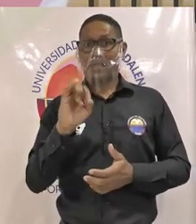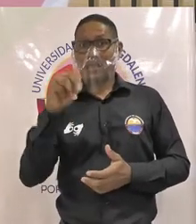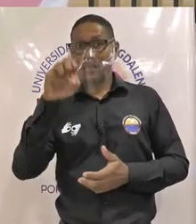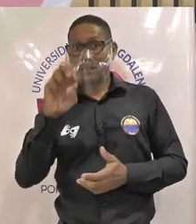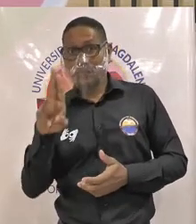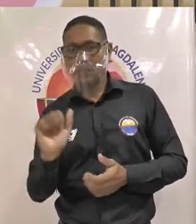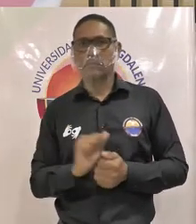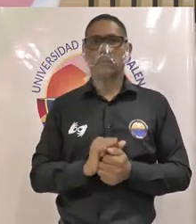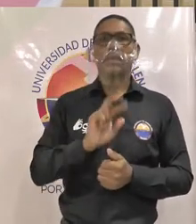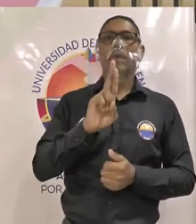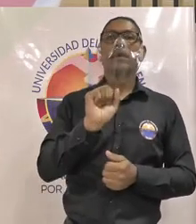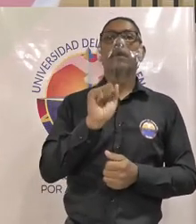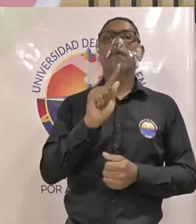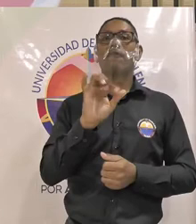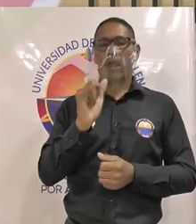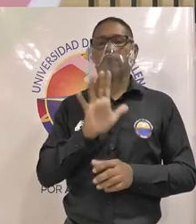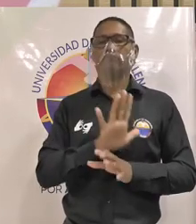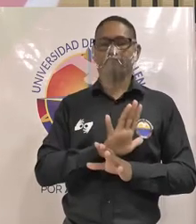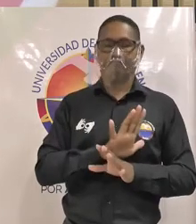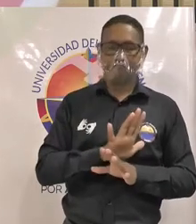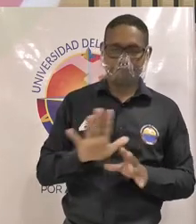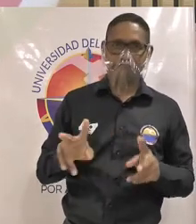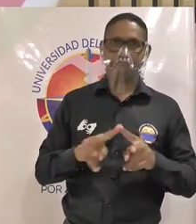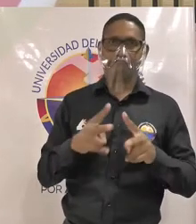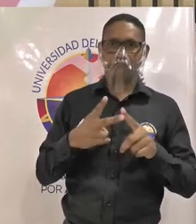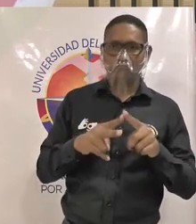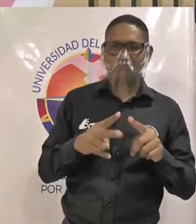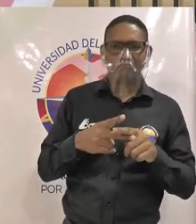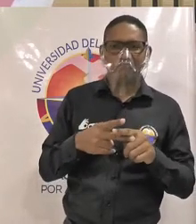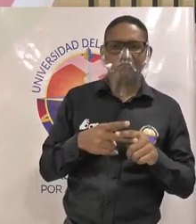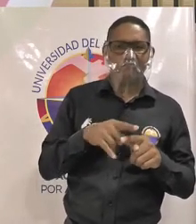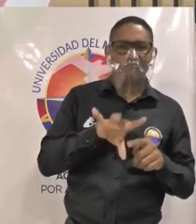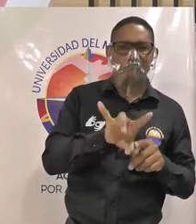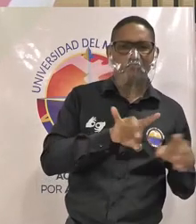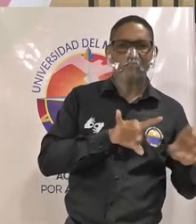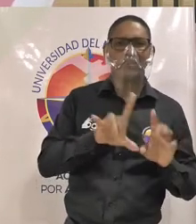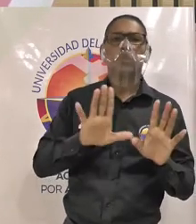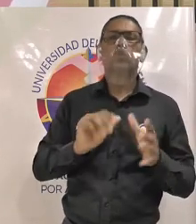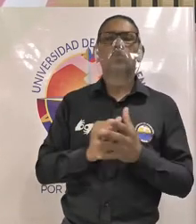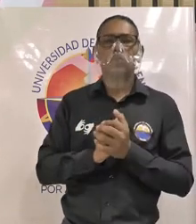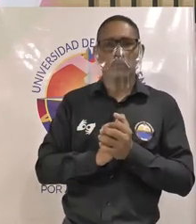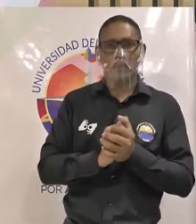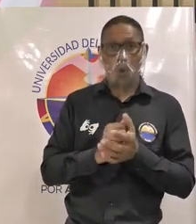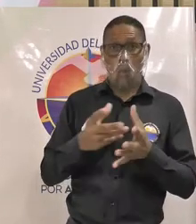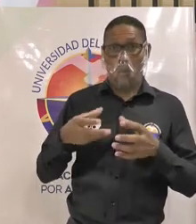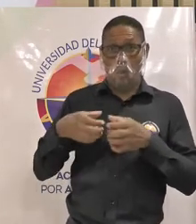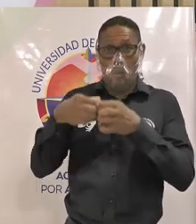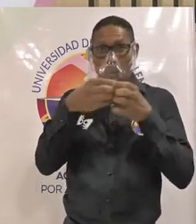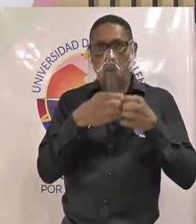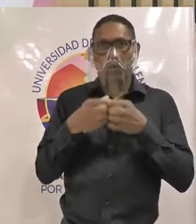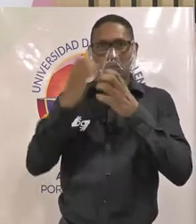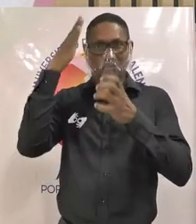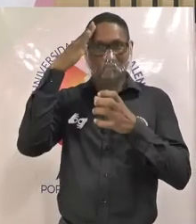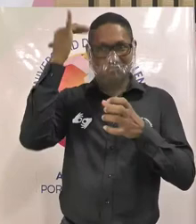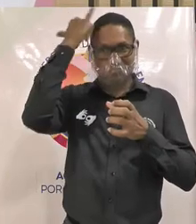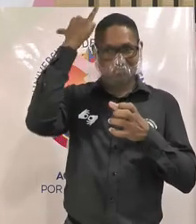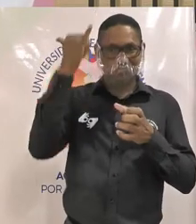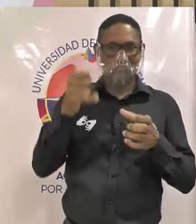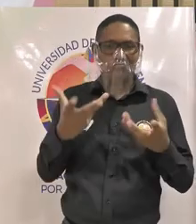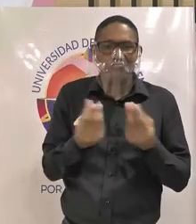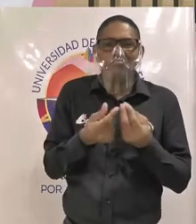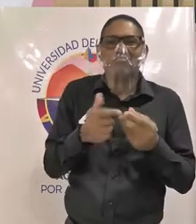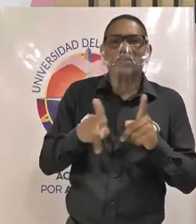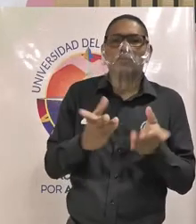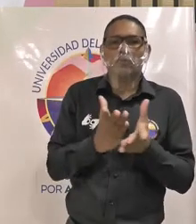Ricaurte Ebrat candidatos al consejo académico por parte de los estudiantes con el